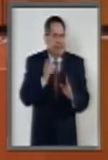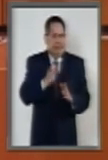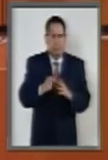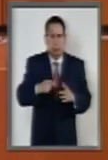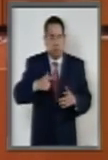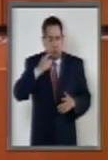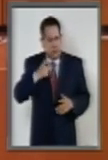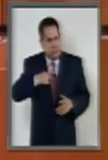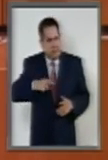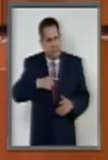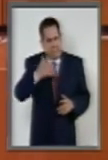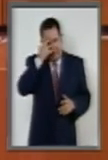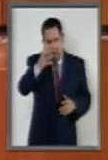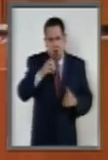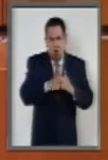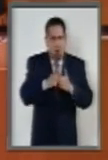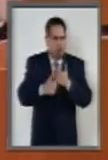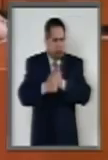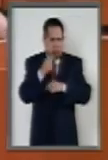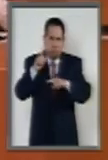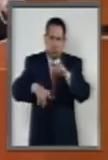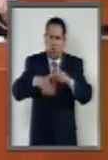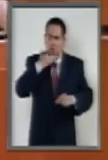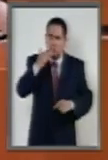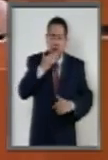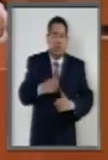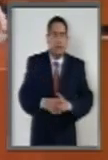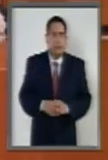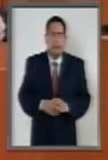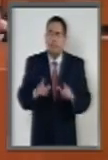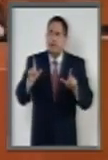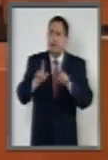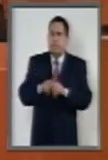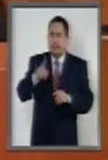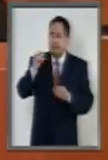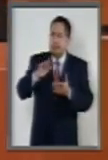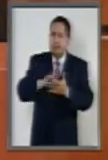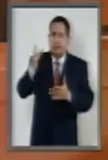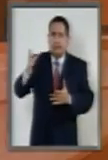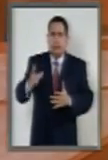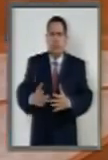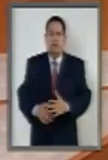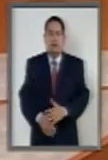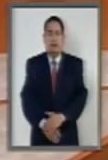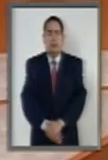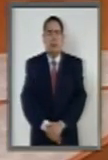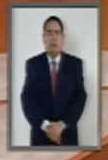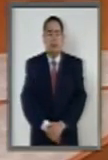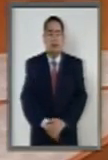lucha seria de combate a la corrupción. Es cuanto. Muchas gracias. Gracias, senadora.